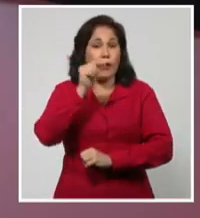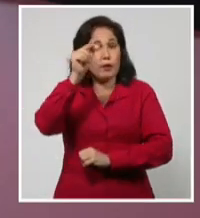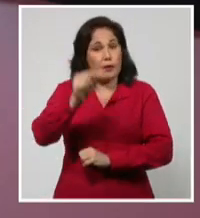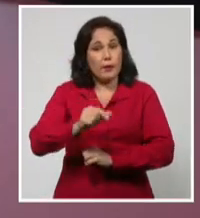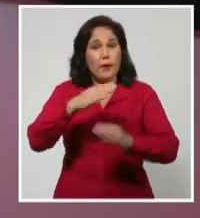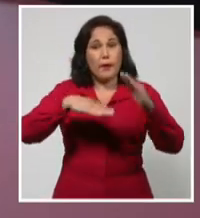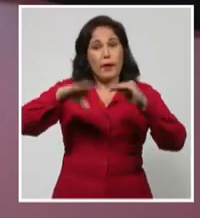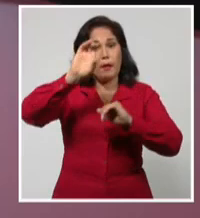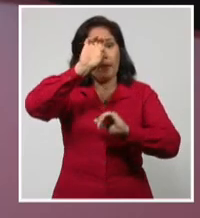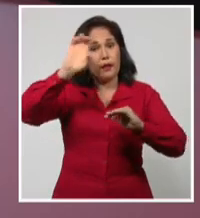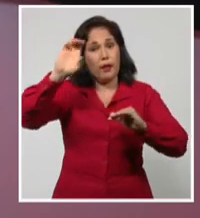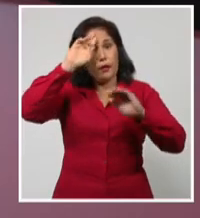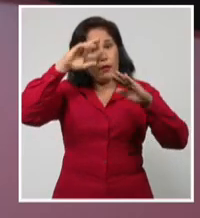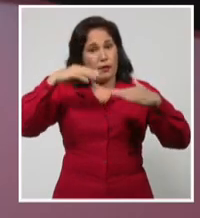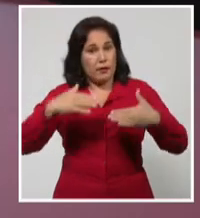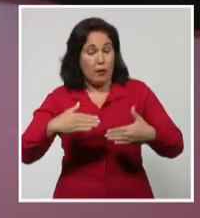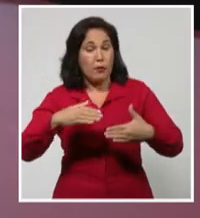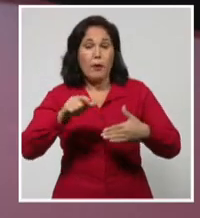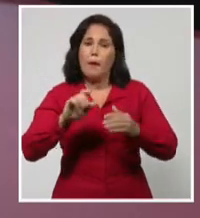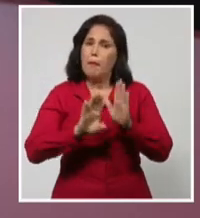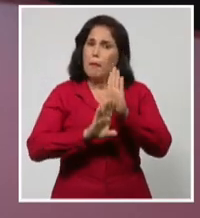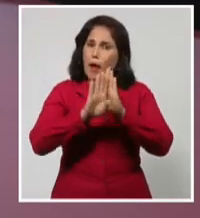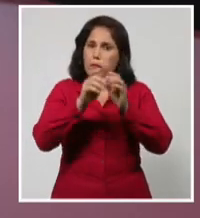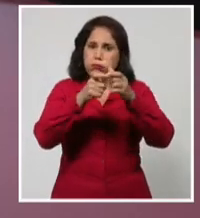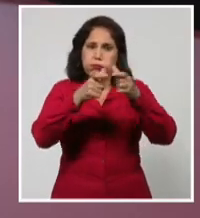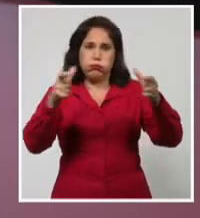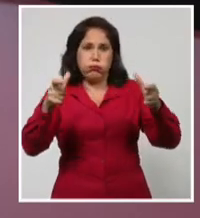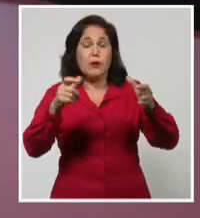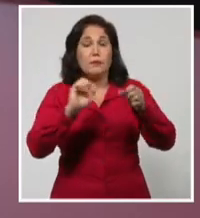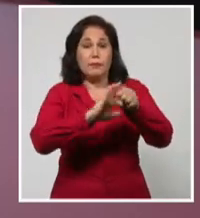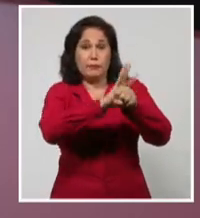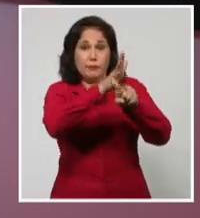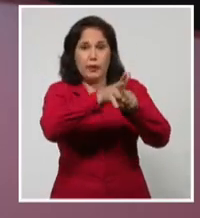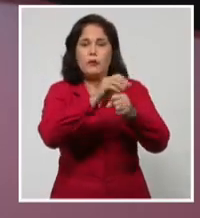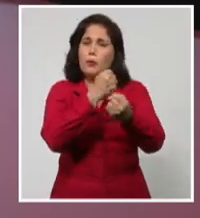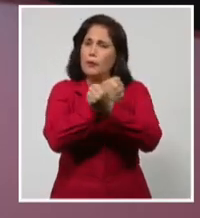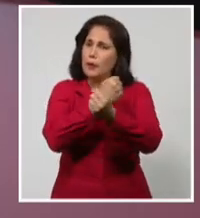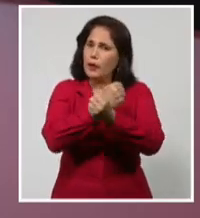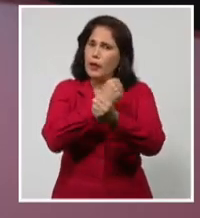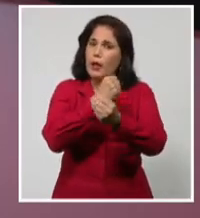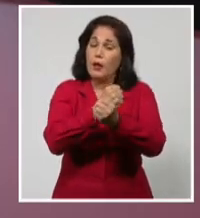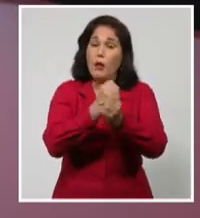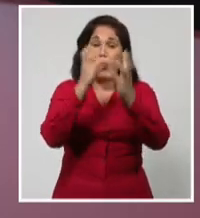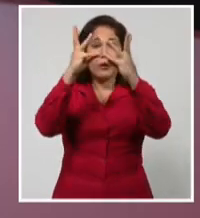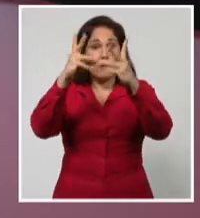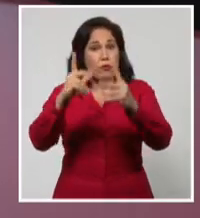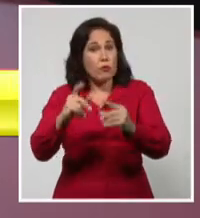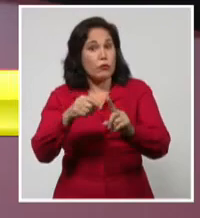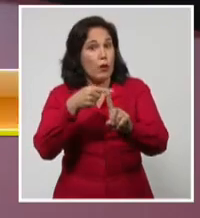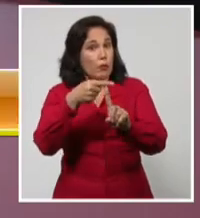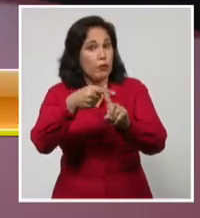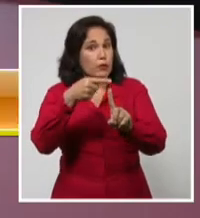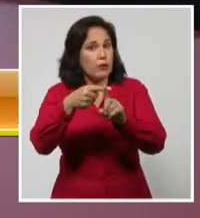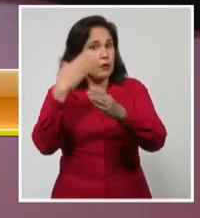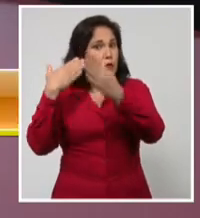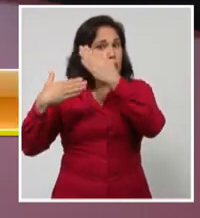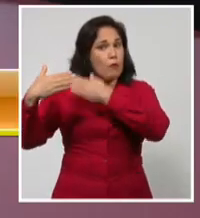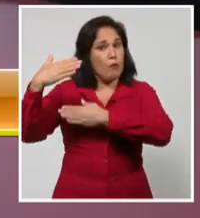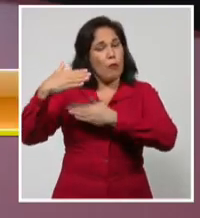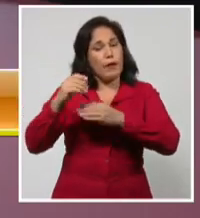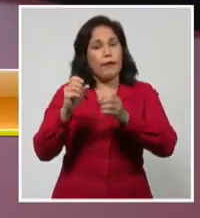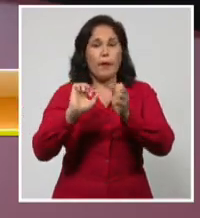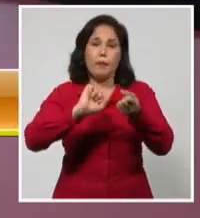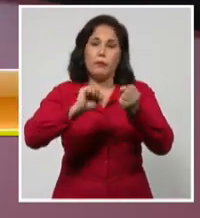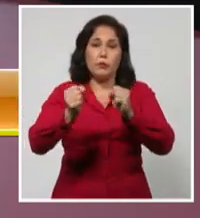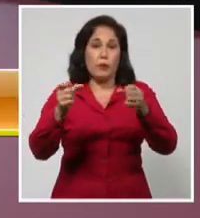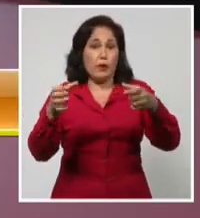del Ministerio de Salud Pública. El incremento de nuevos focos pone en riesgo los resultados favorables que mostraba la nación en el control de la epidemia. Así